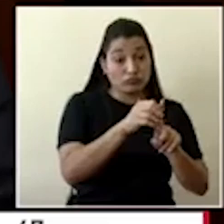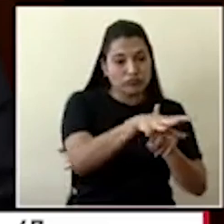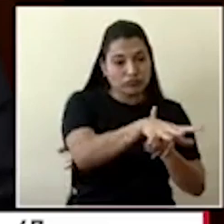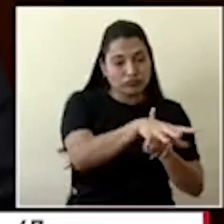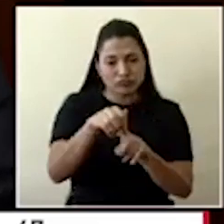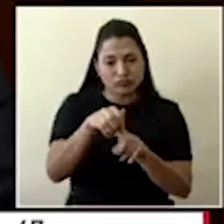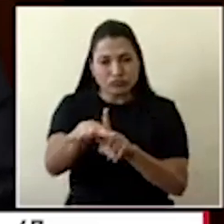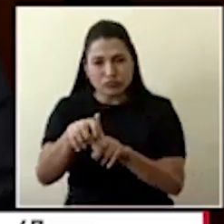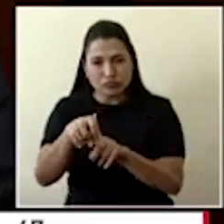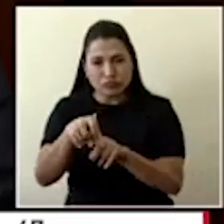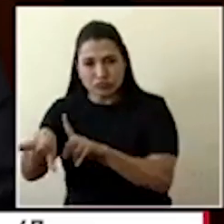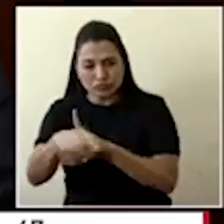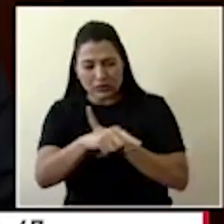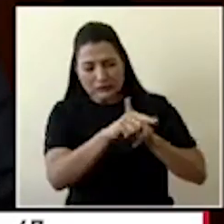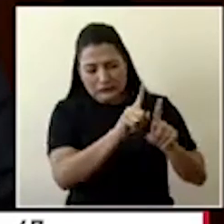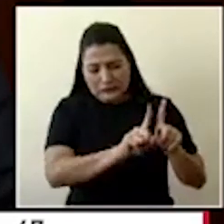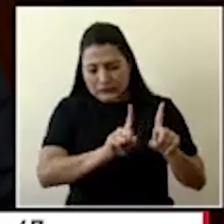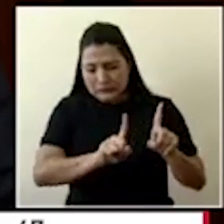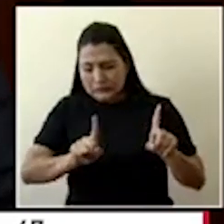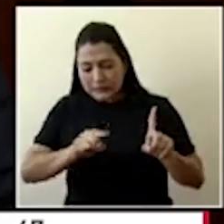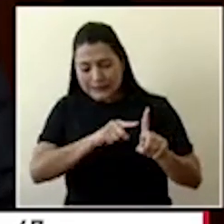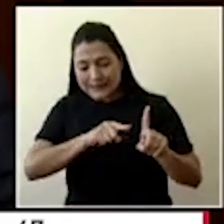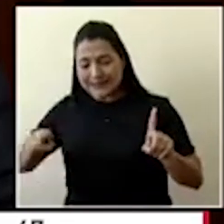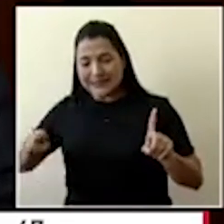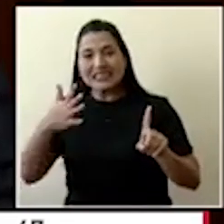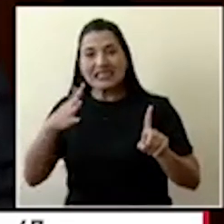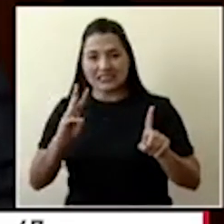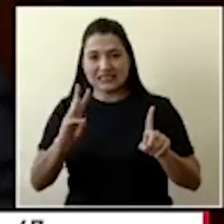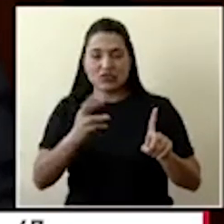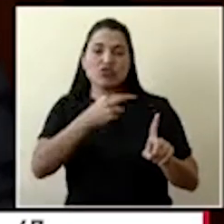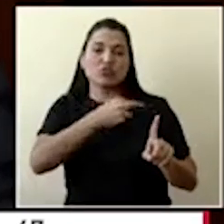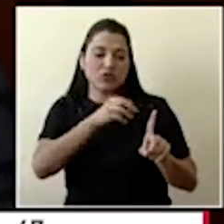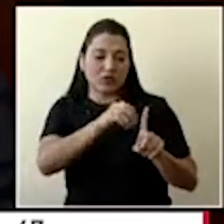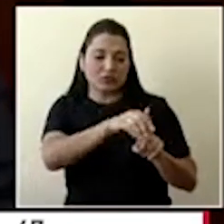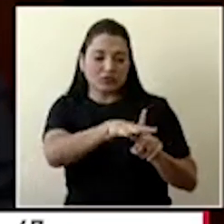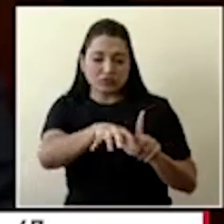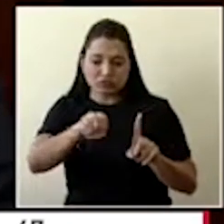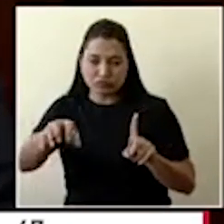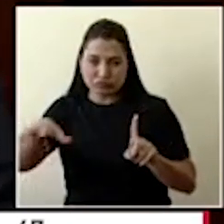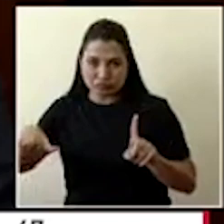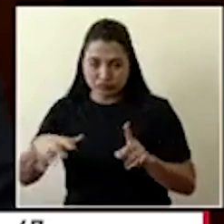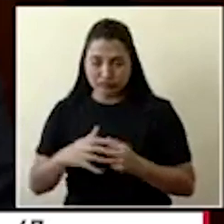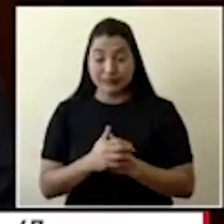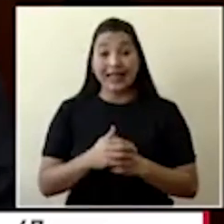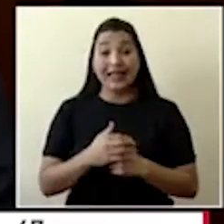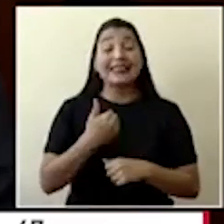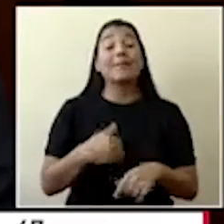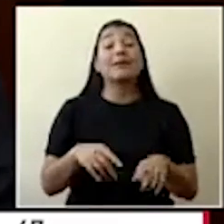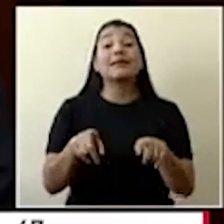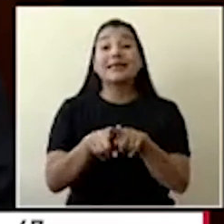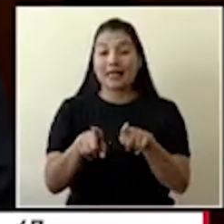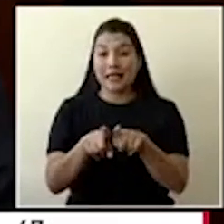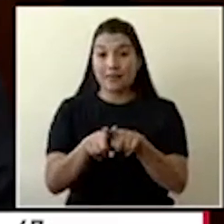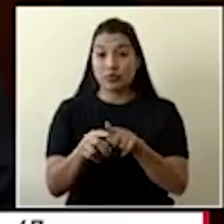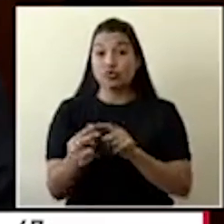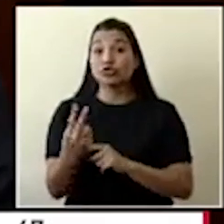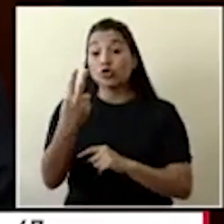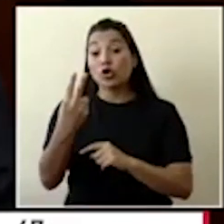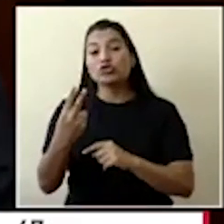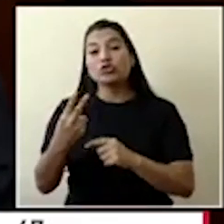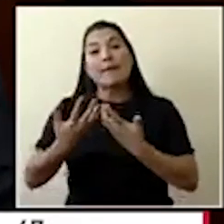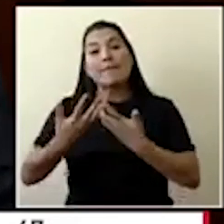de 5 personas o más. Además, tenemos dos call centers afectados.